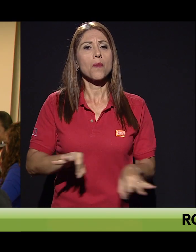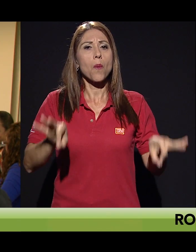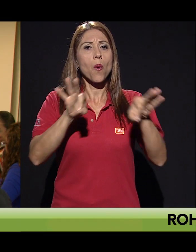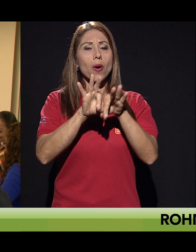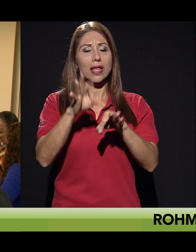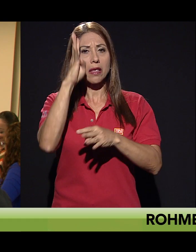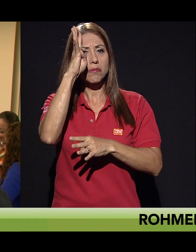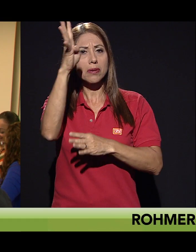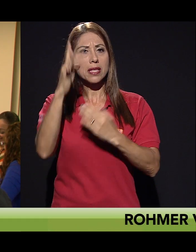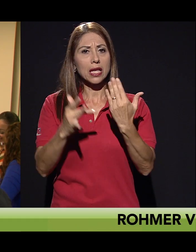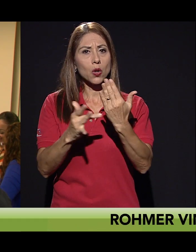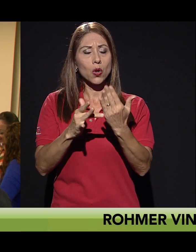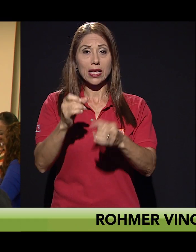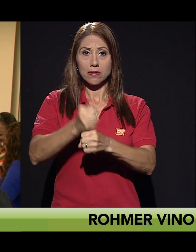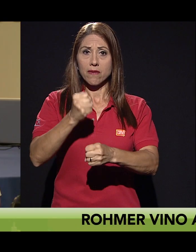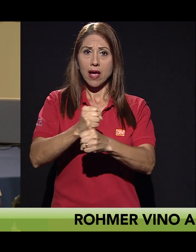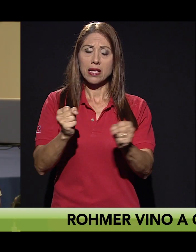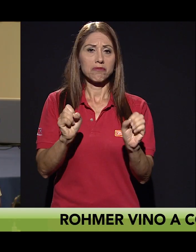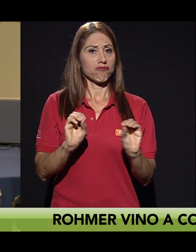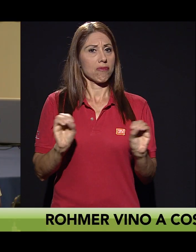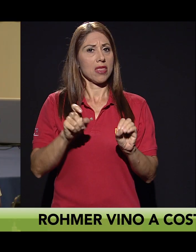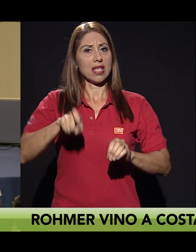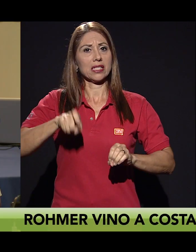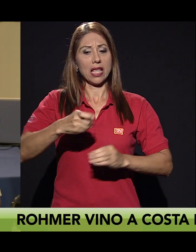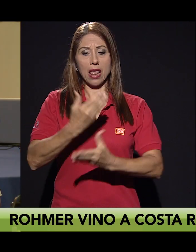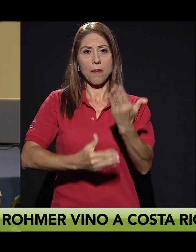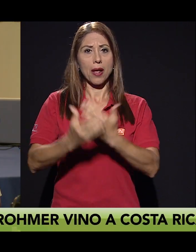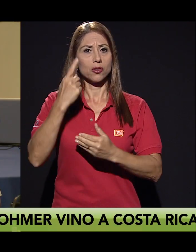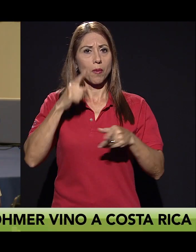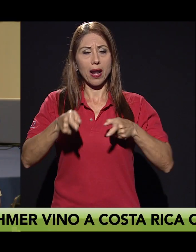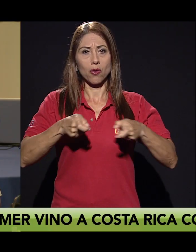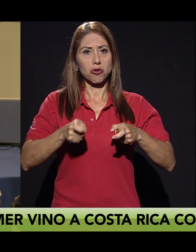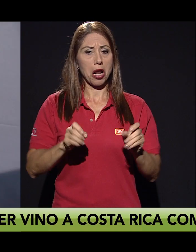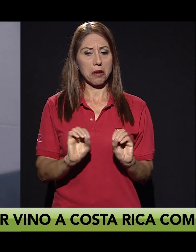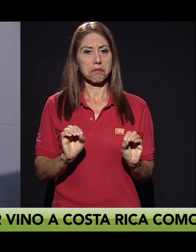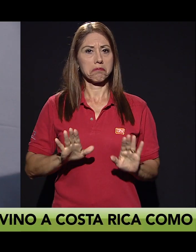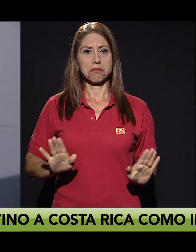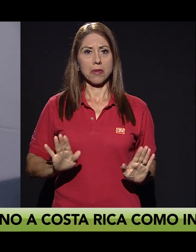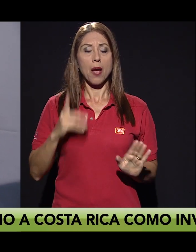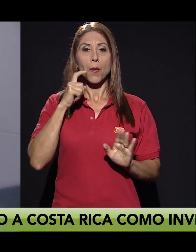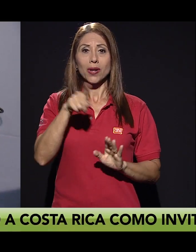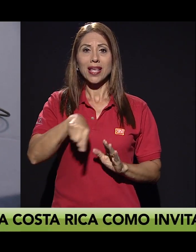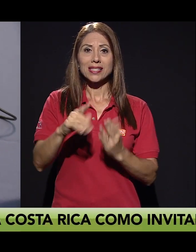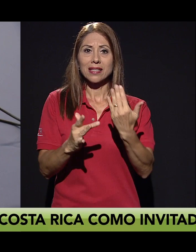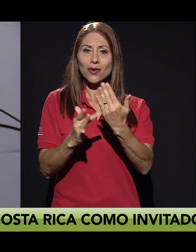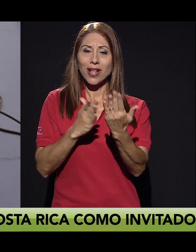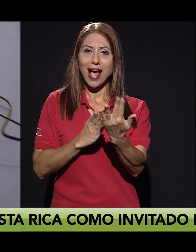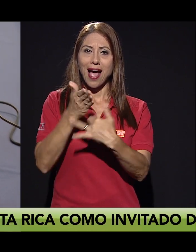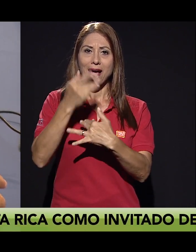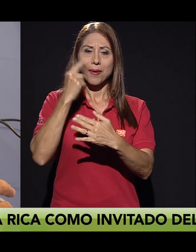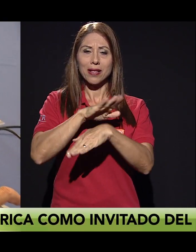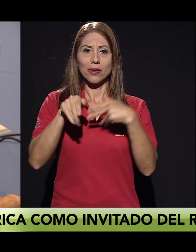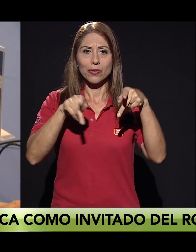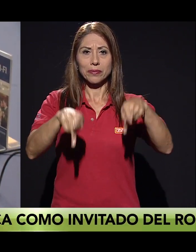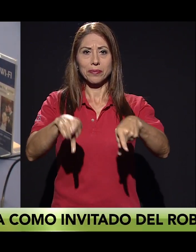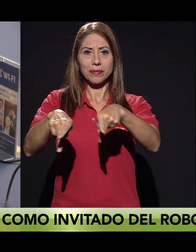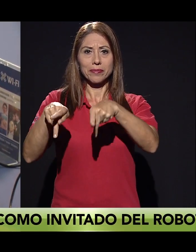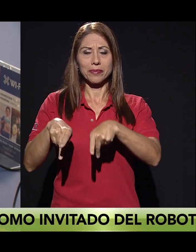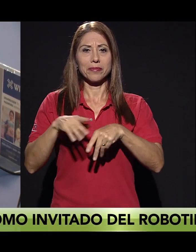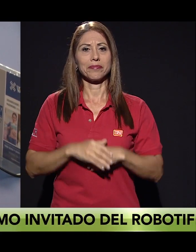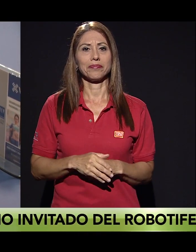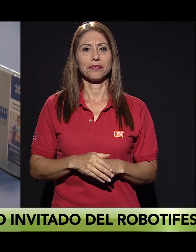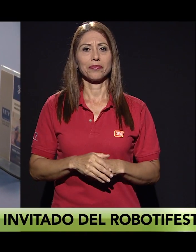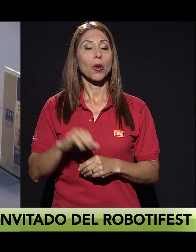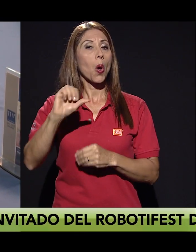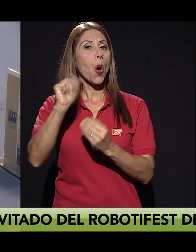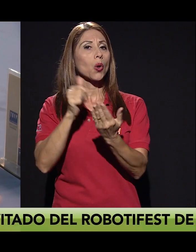Romer defiende la importancia de crear tecnologías que funcionen sin la necesidad de utilizar nuestras manos para controlarlas, ya que buscan